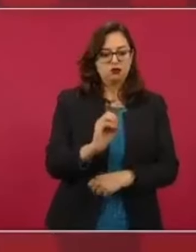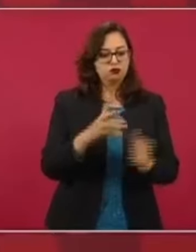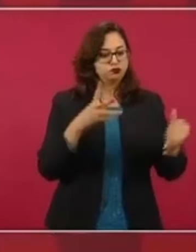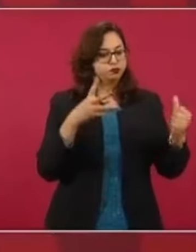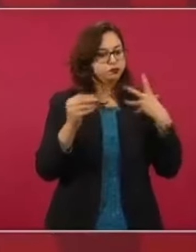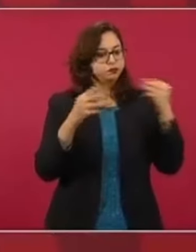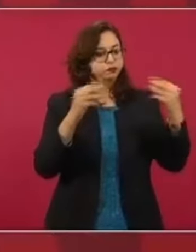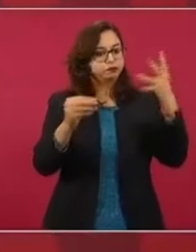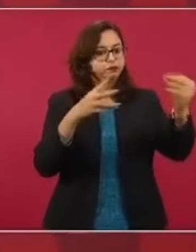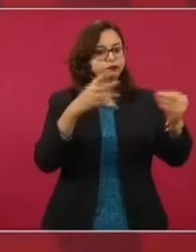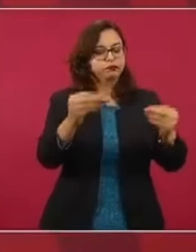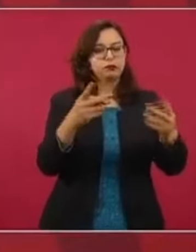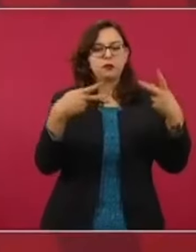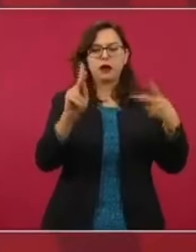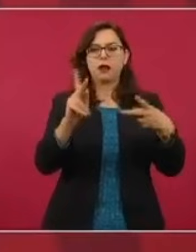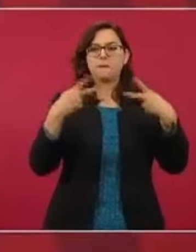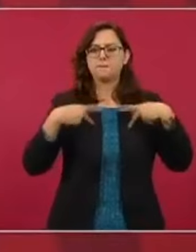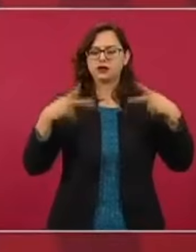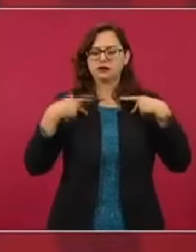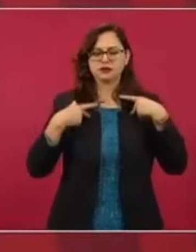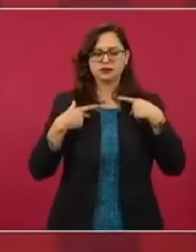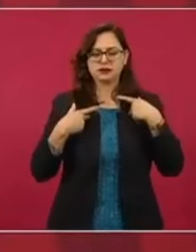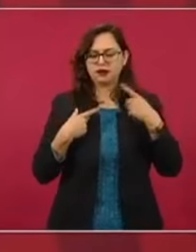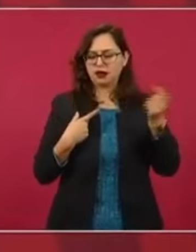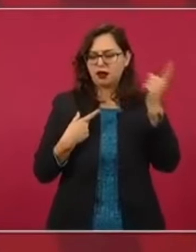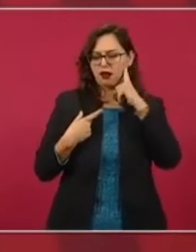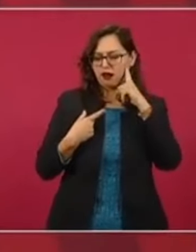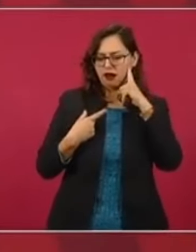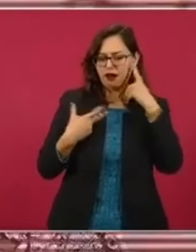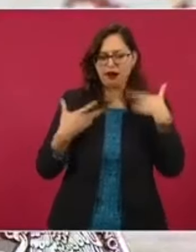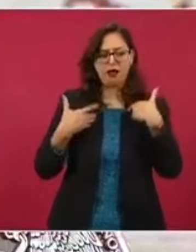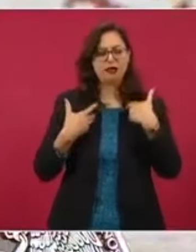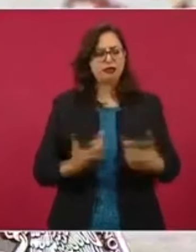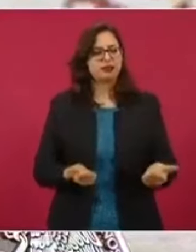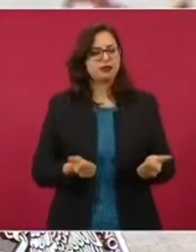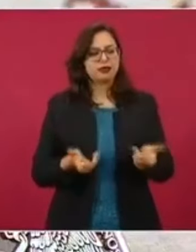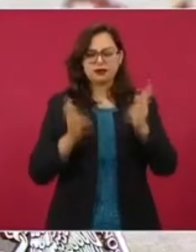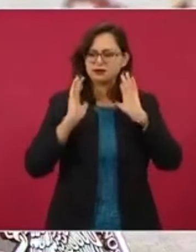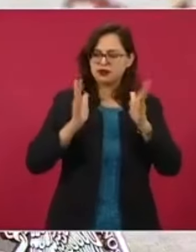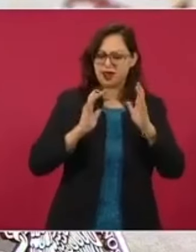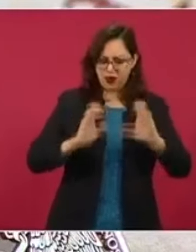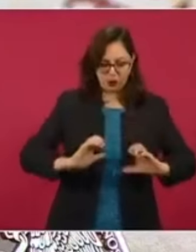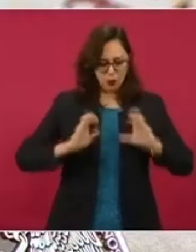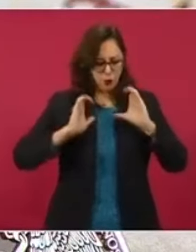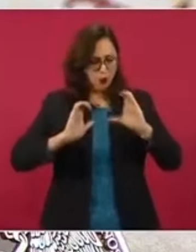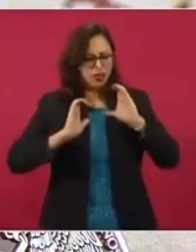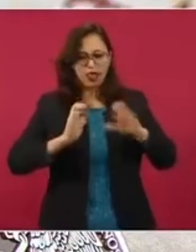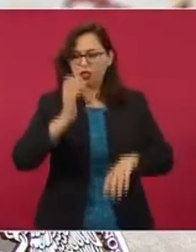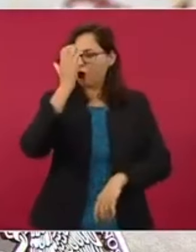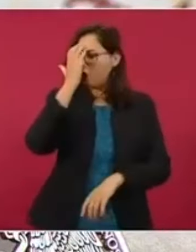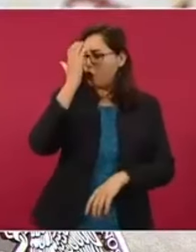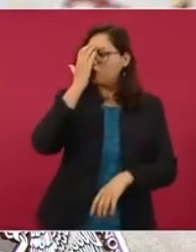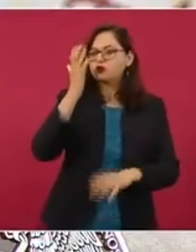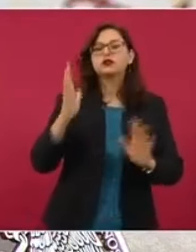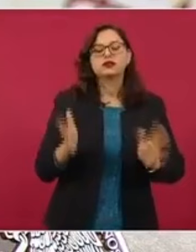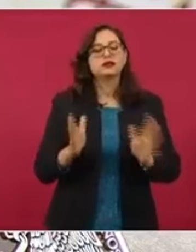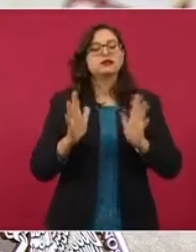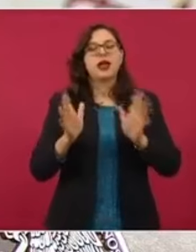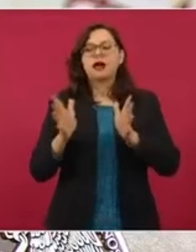reaccionando ante ello. Se ve que ya hay enseñanza hasta en la población, no sólo en lo que se conoce